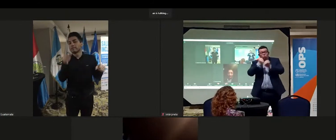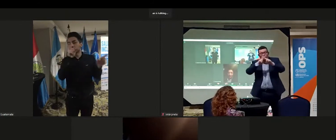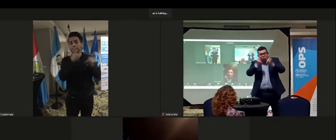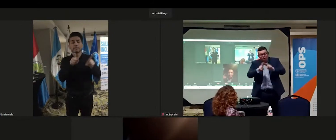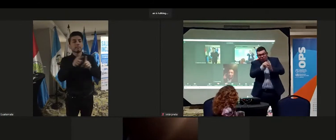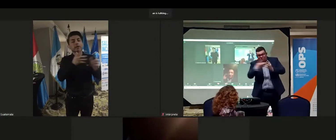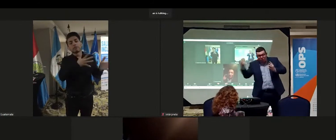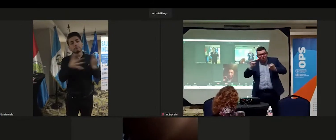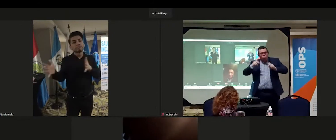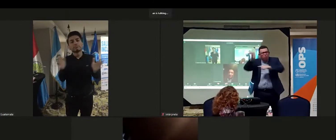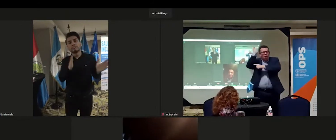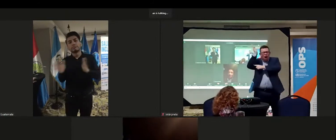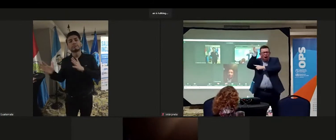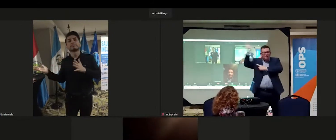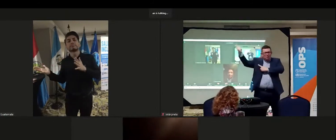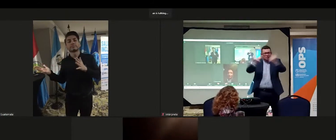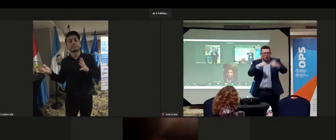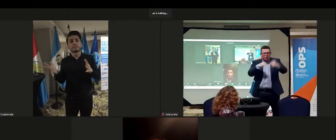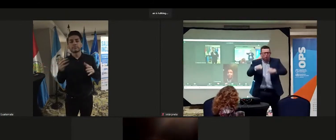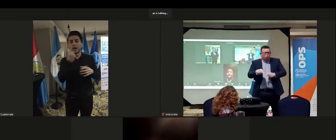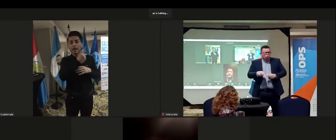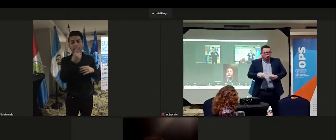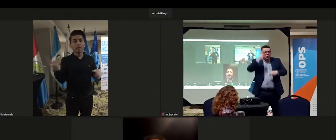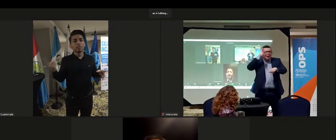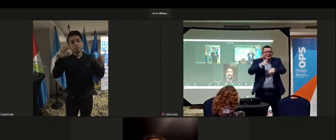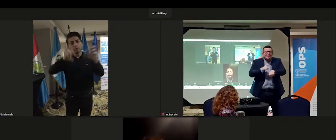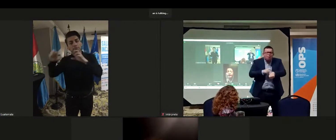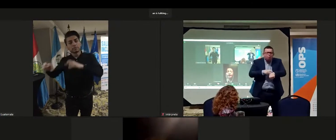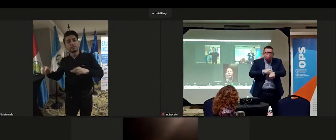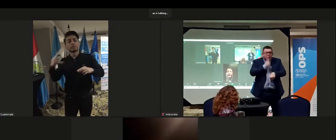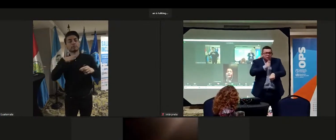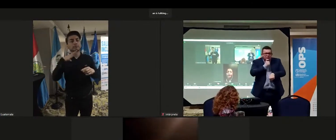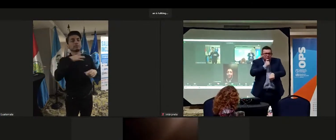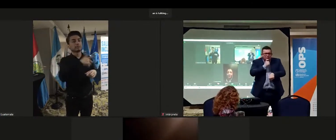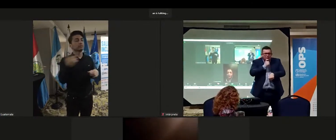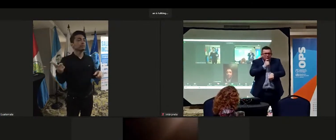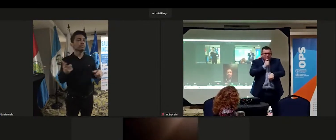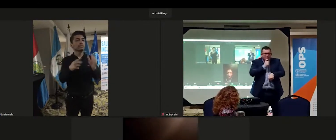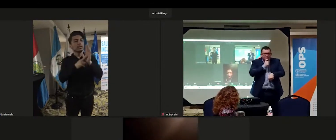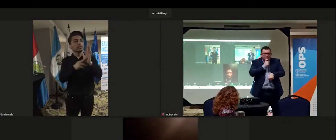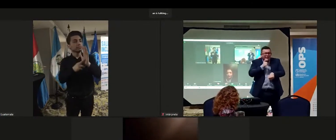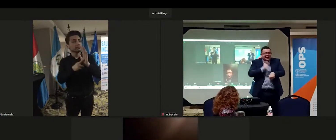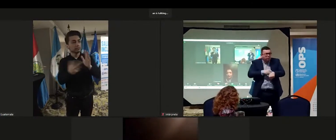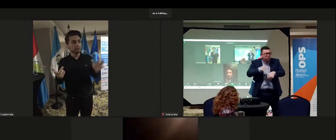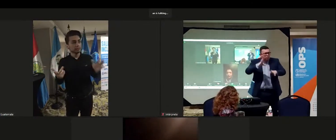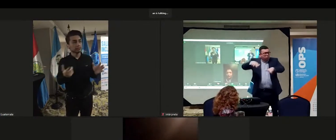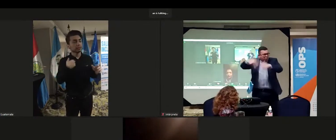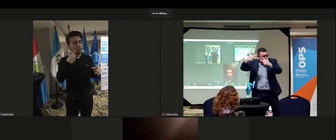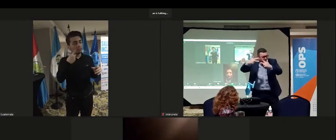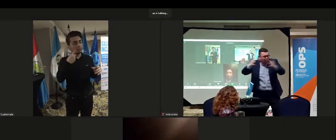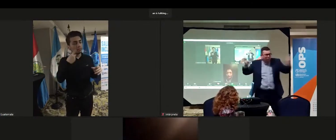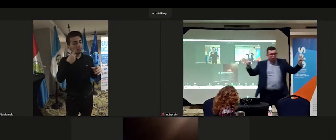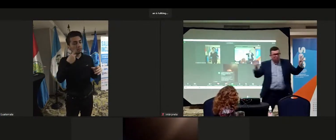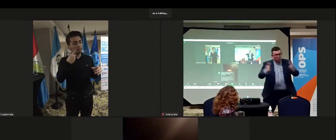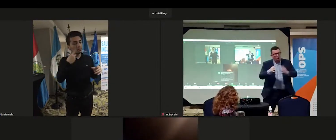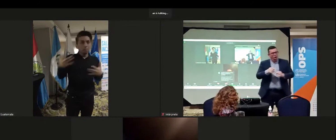todo el proceso tecnológico. A cada una de las personas que han venido, representantes internacionales, que dejaron y sacaron tiempo,